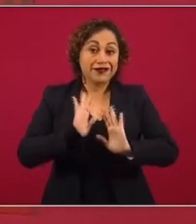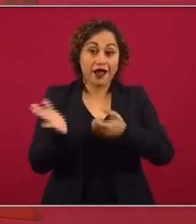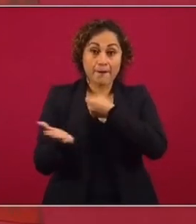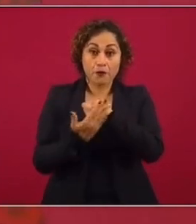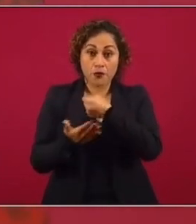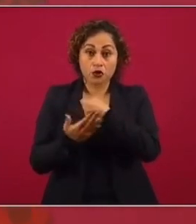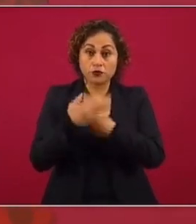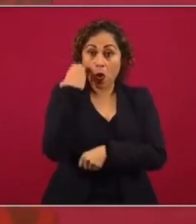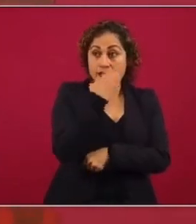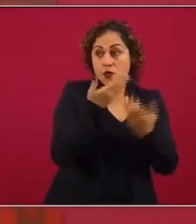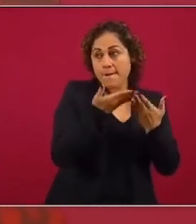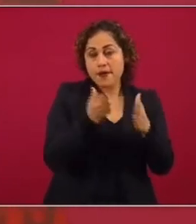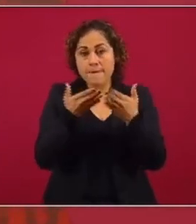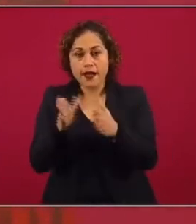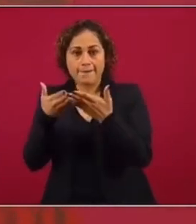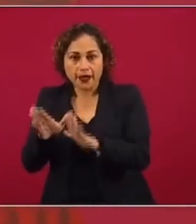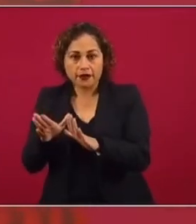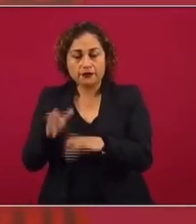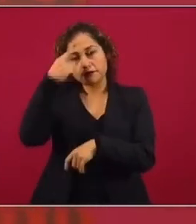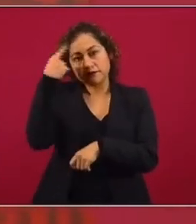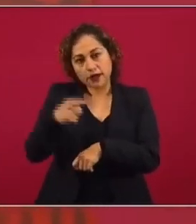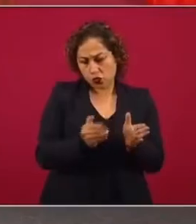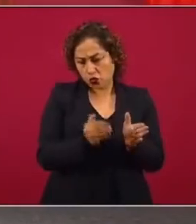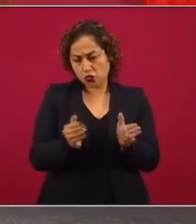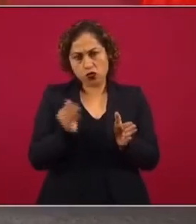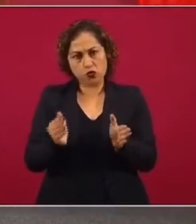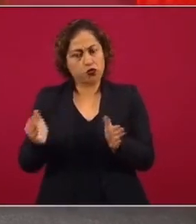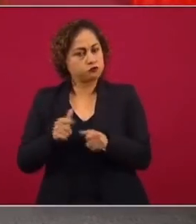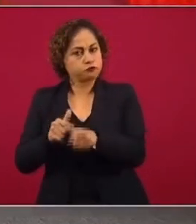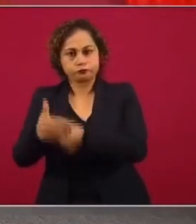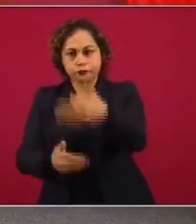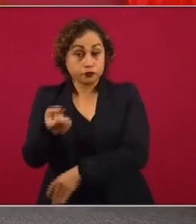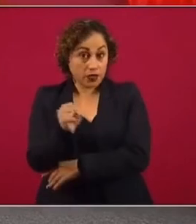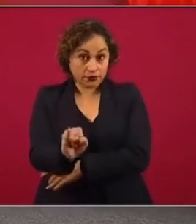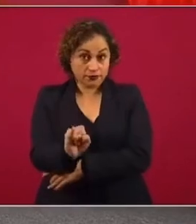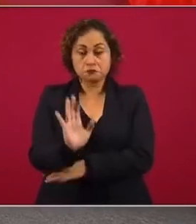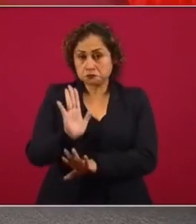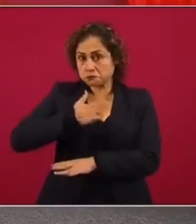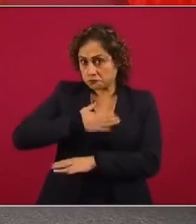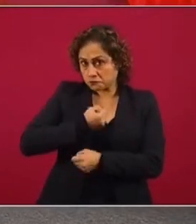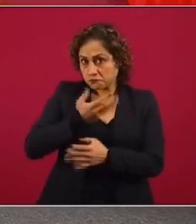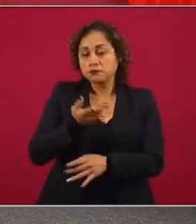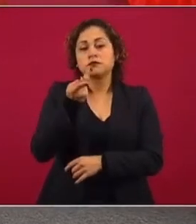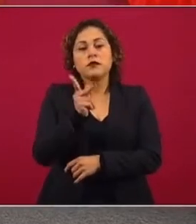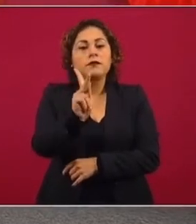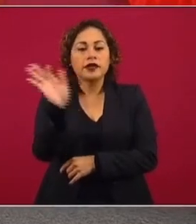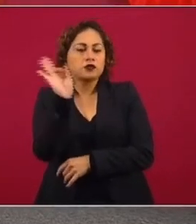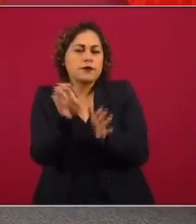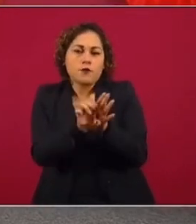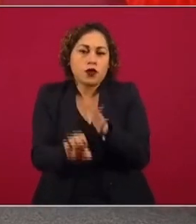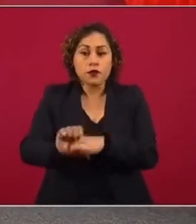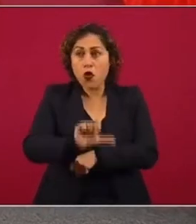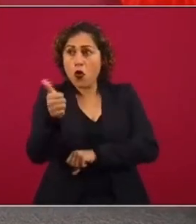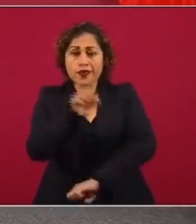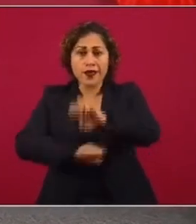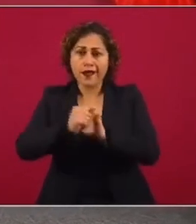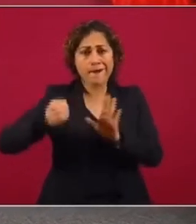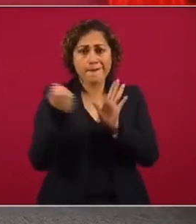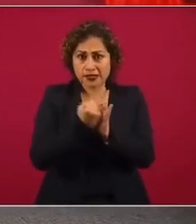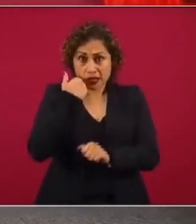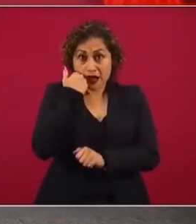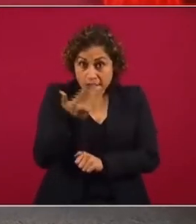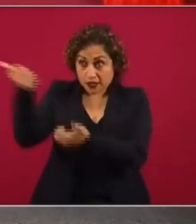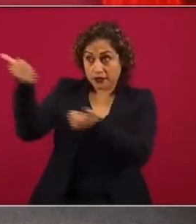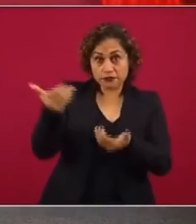educativo para que haya clases presenciales. Eso es lo que puedo comentar. Ahora, si hay una empresa que quiere importar, repito, adelante,